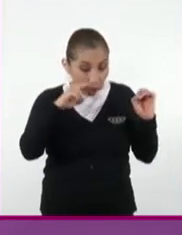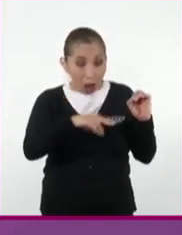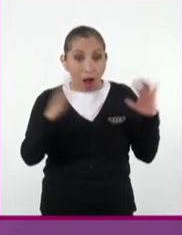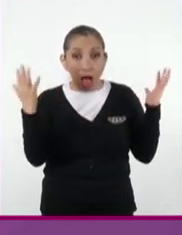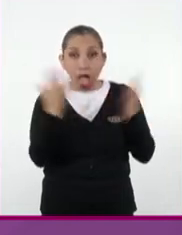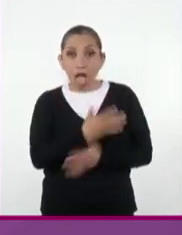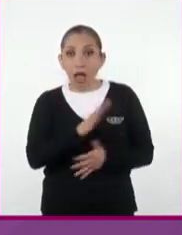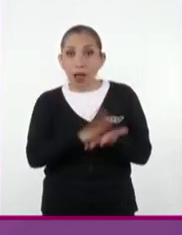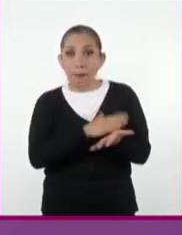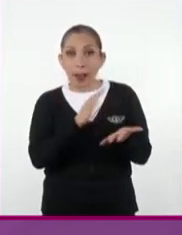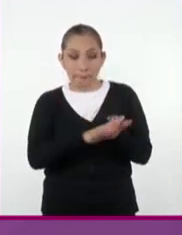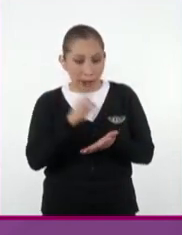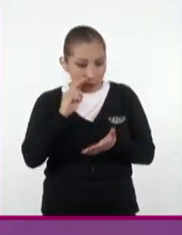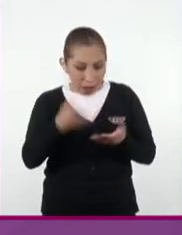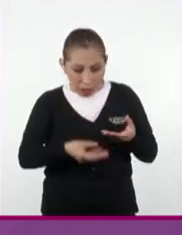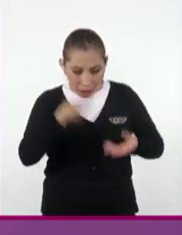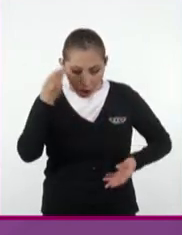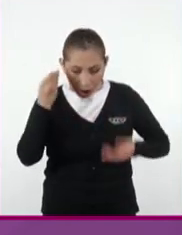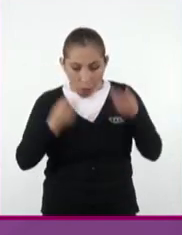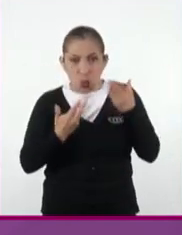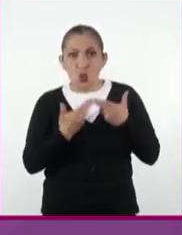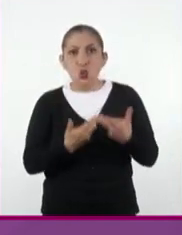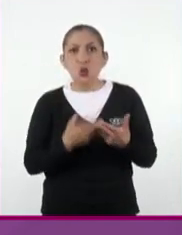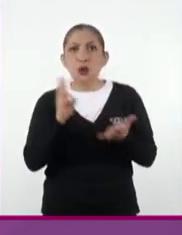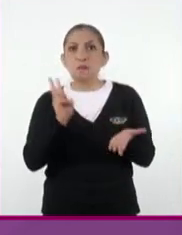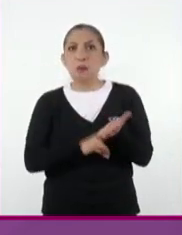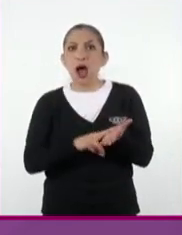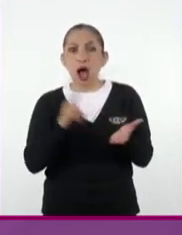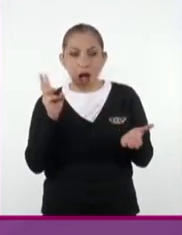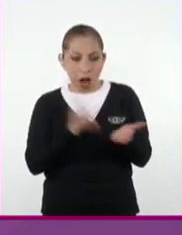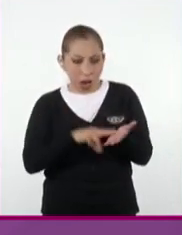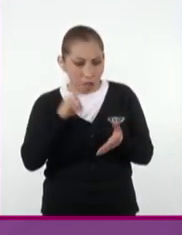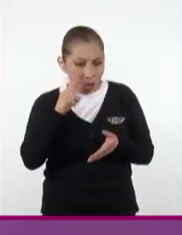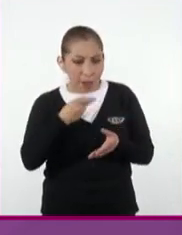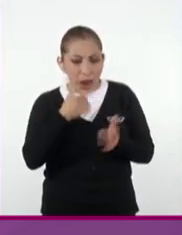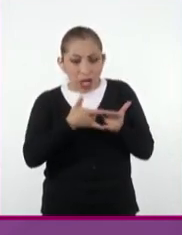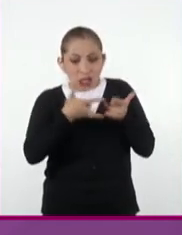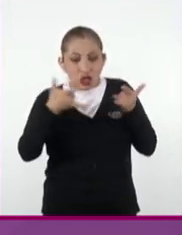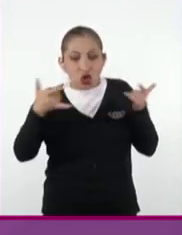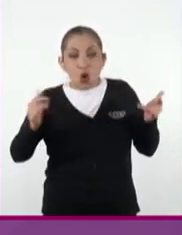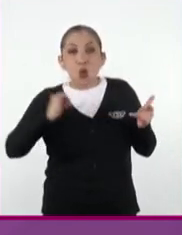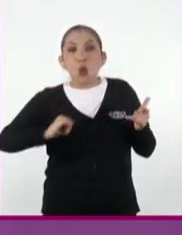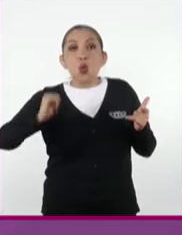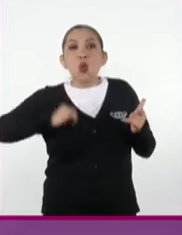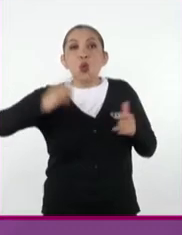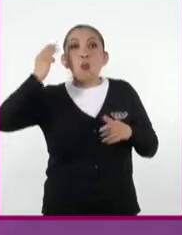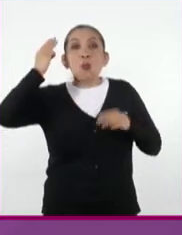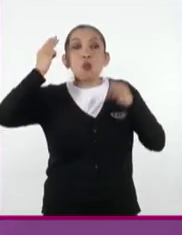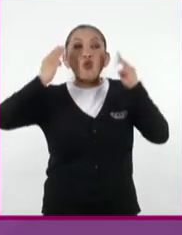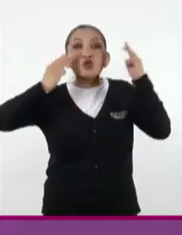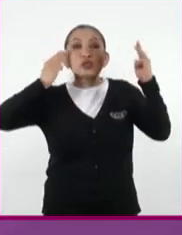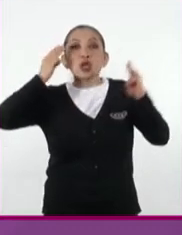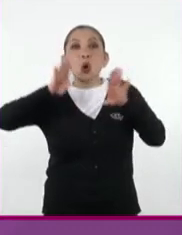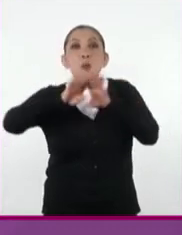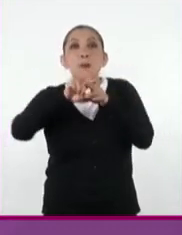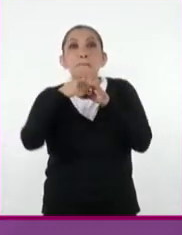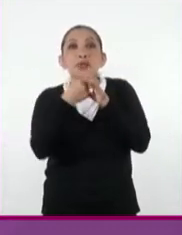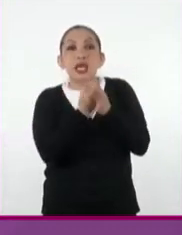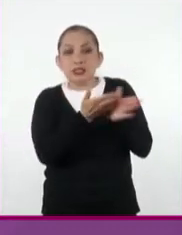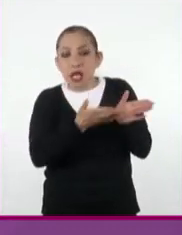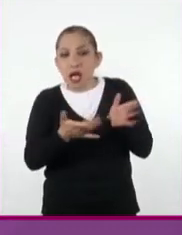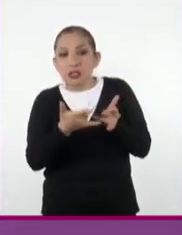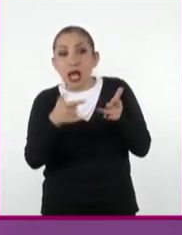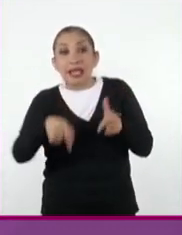vuelve a ver que tienen un gran valor porque hablan como de toda la historia del viejo museo y de cómo surge este